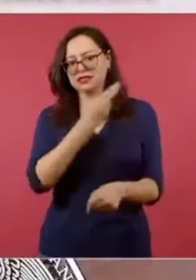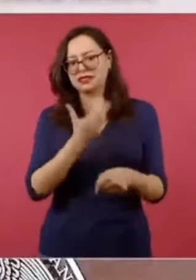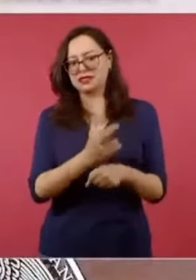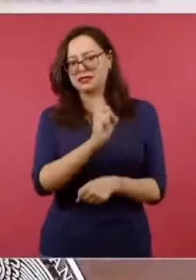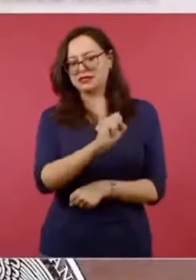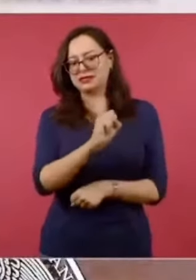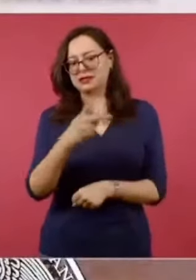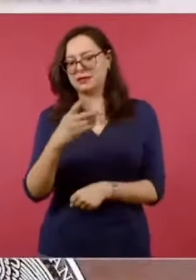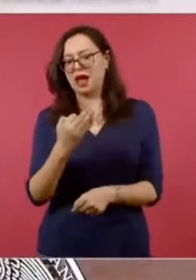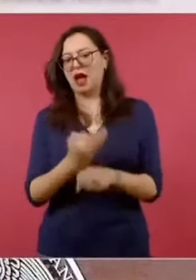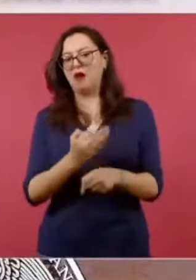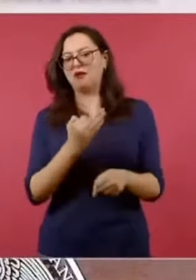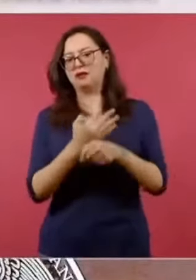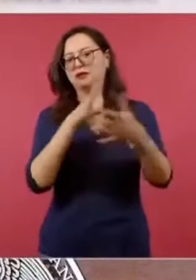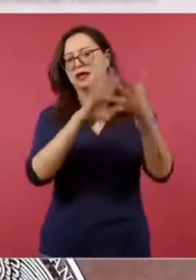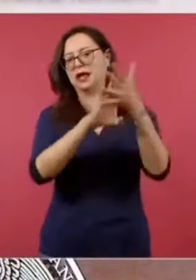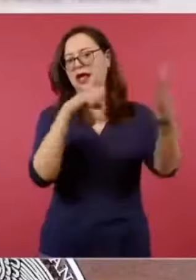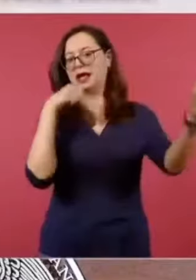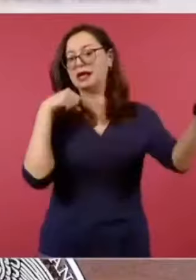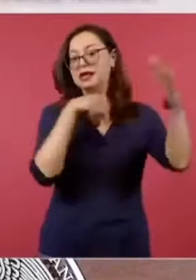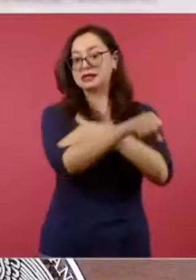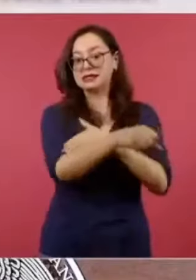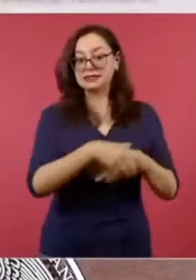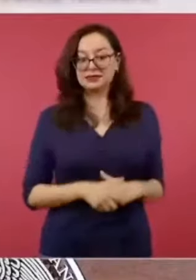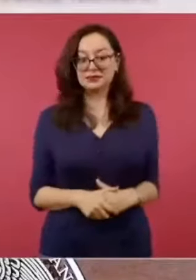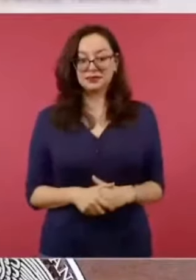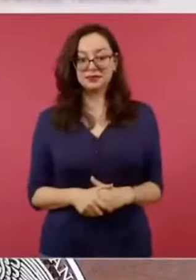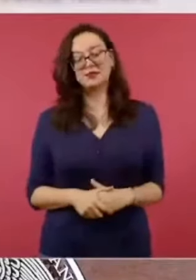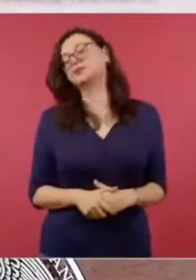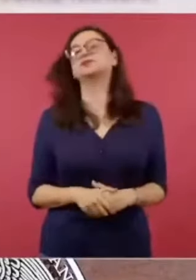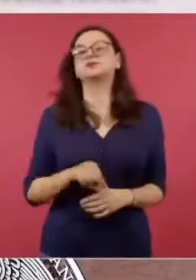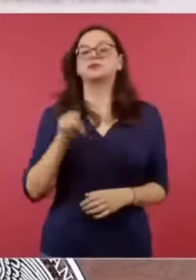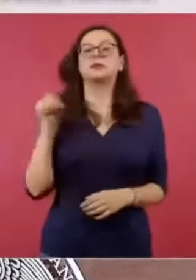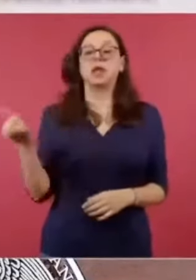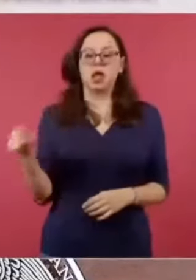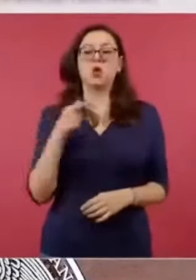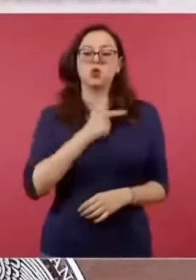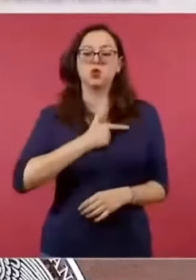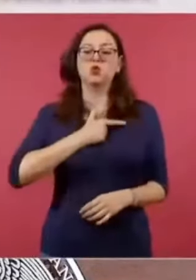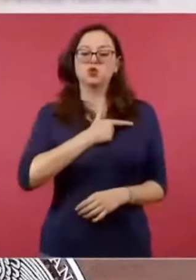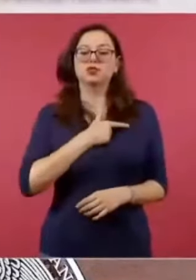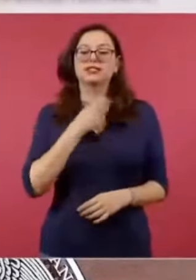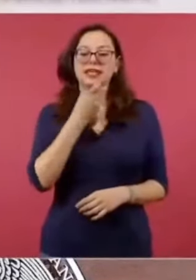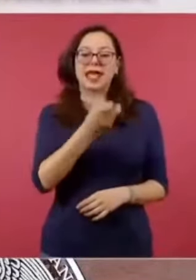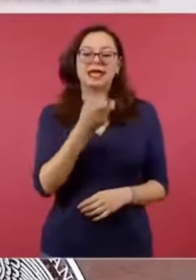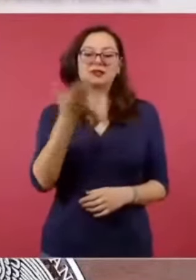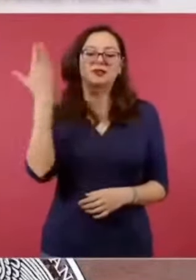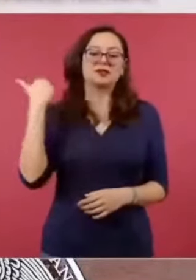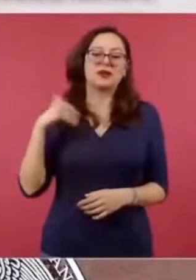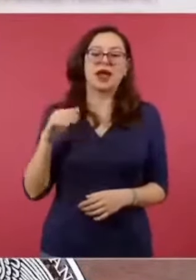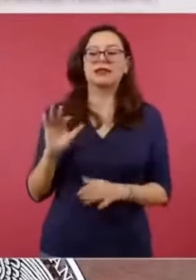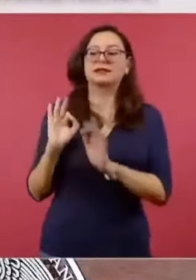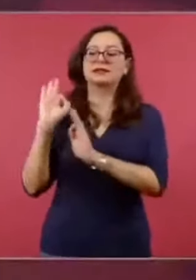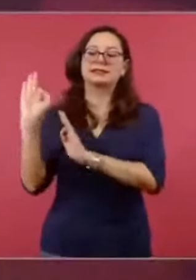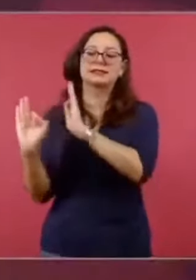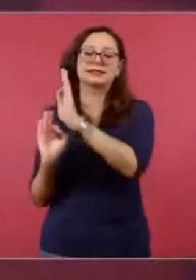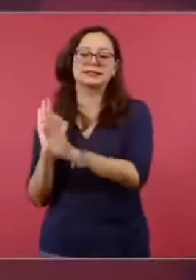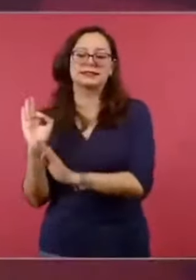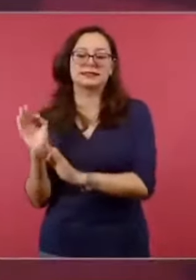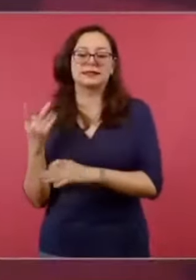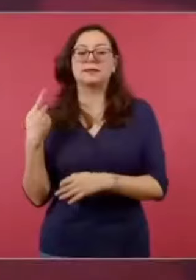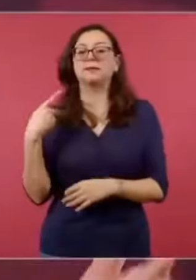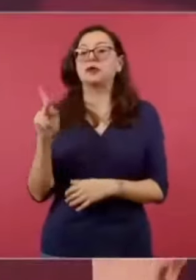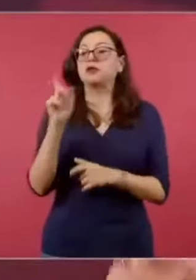este señor también no solamente le gustan este tipo de cosas, sino también se opone a la reforma eléctrica y a otras reformas.